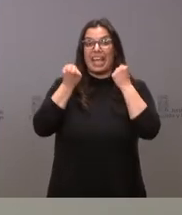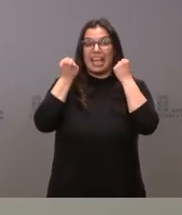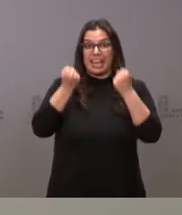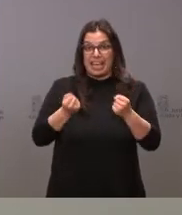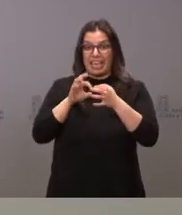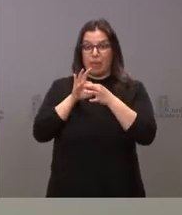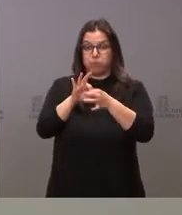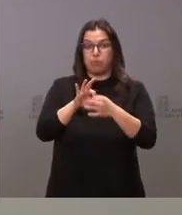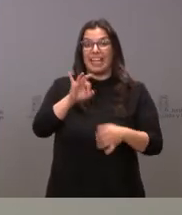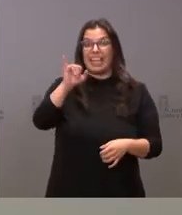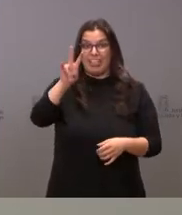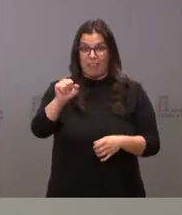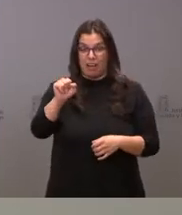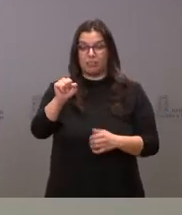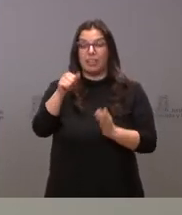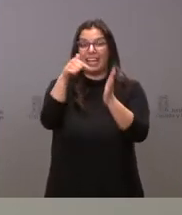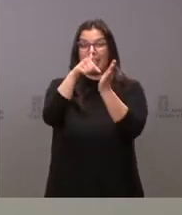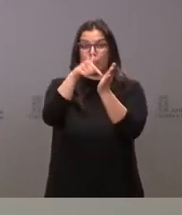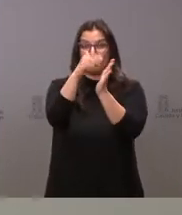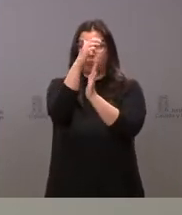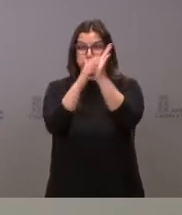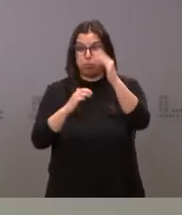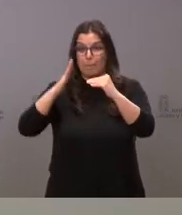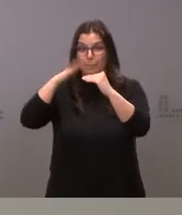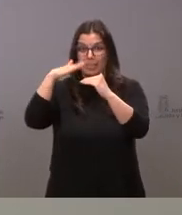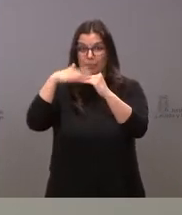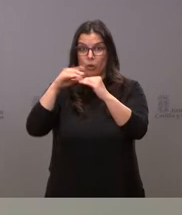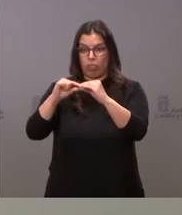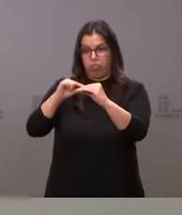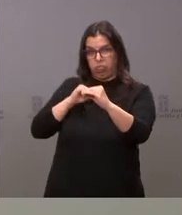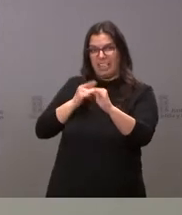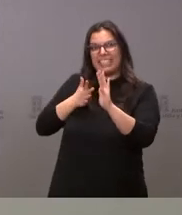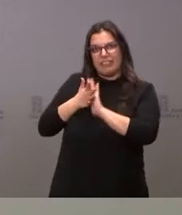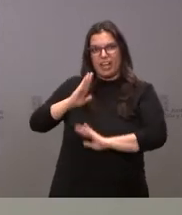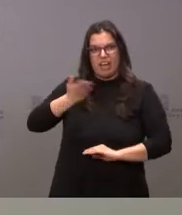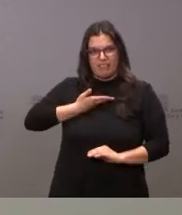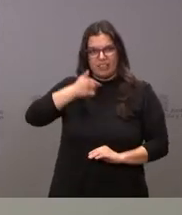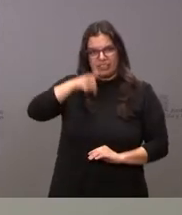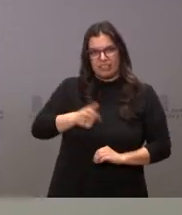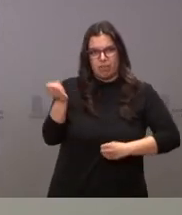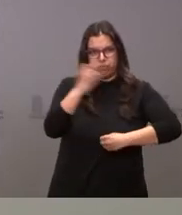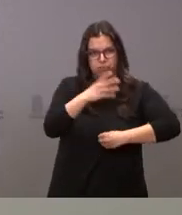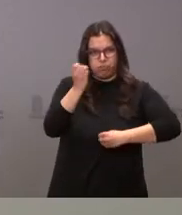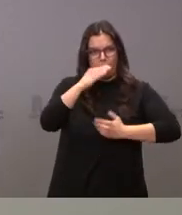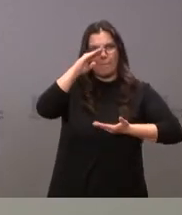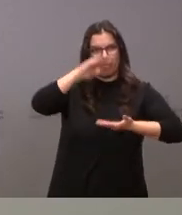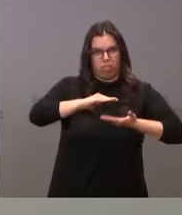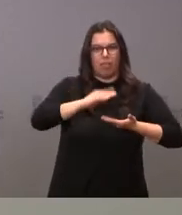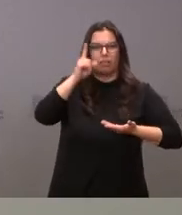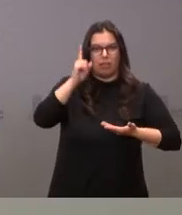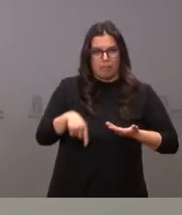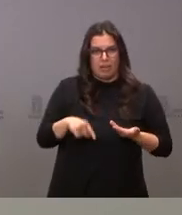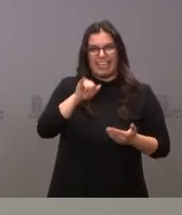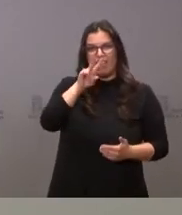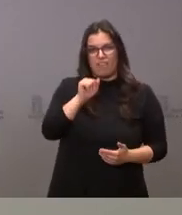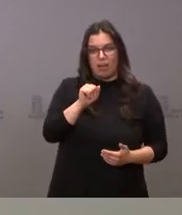súper reducido, como pedimos desde la comunidad autónoma de Castilla y León, supone una menor recaudación previsible por IVA,